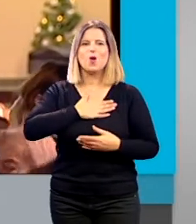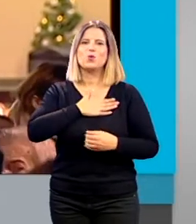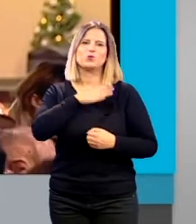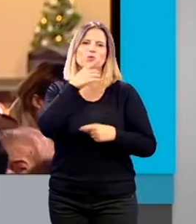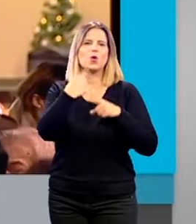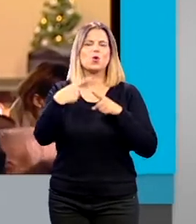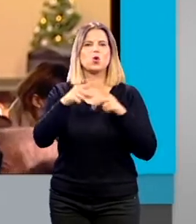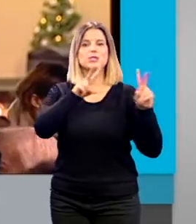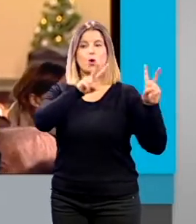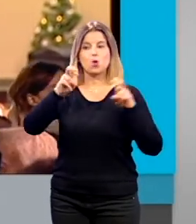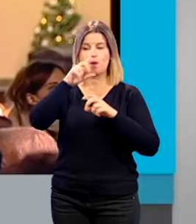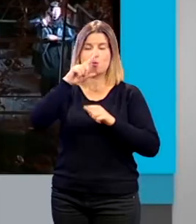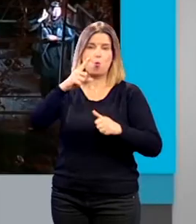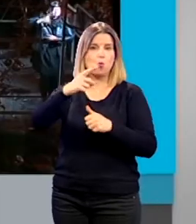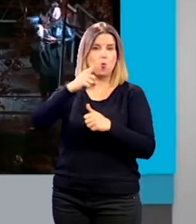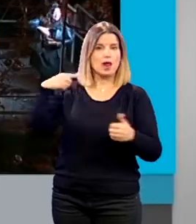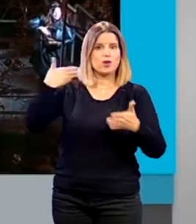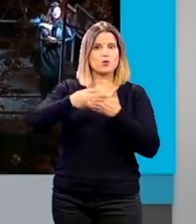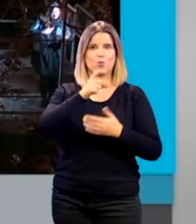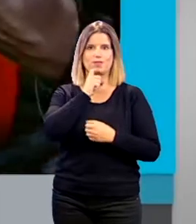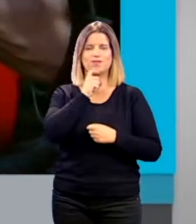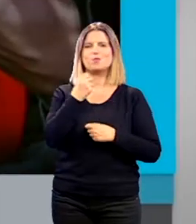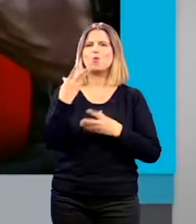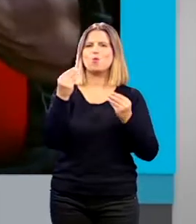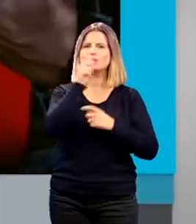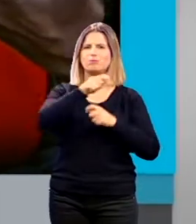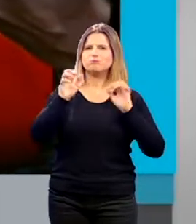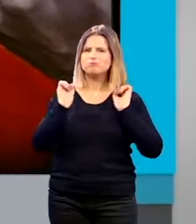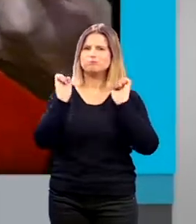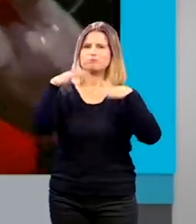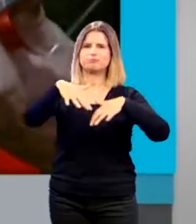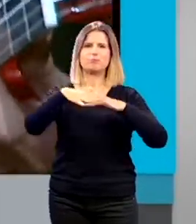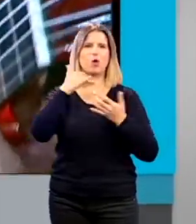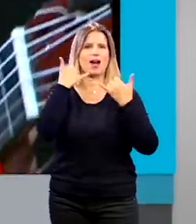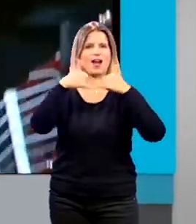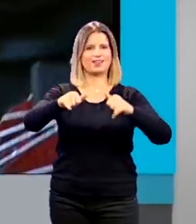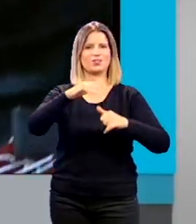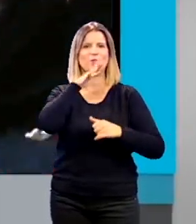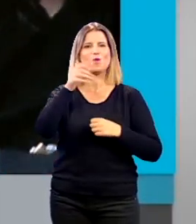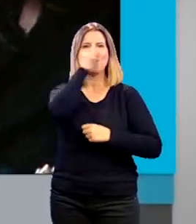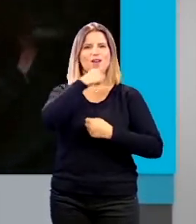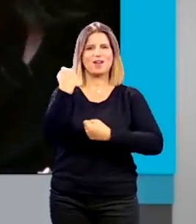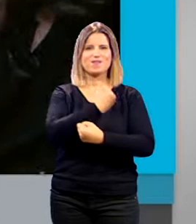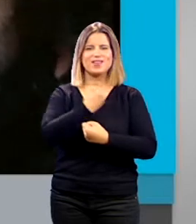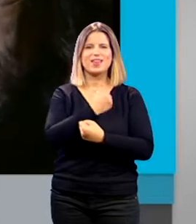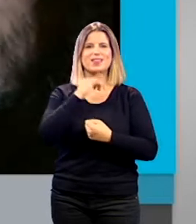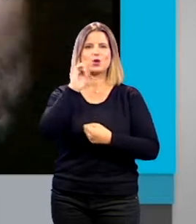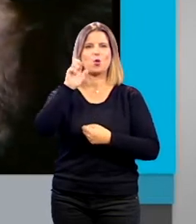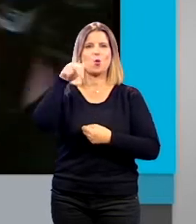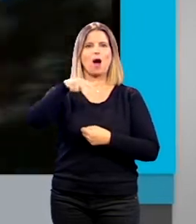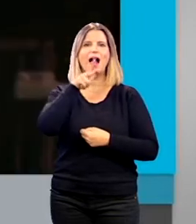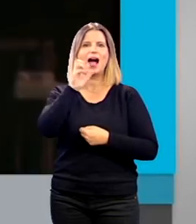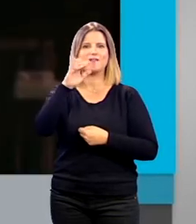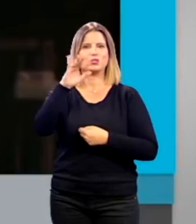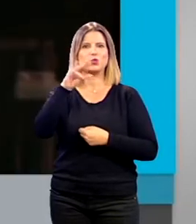nuevas, porque llevan un año bastante complicado, ¿verdad? Cientos de granadinos acudieron a este acto, que estuvo amenizado por villancicos del grupo de Juan Abichuela Nieto y de